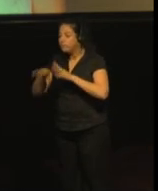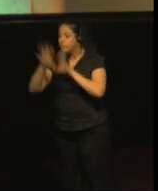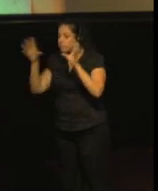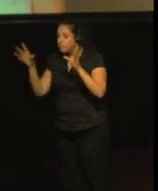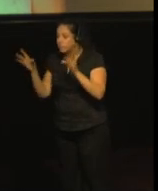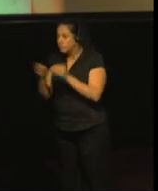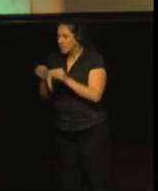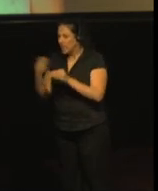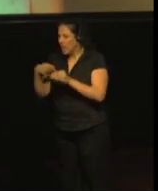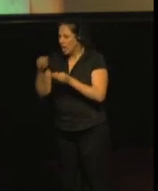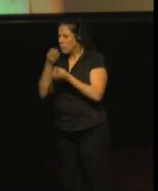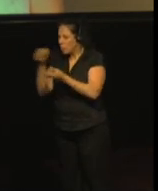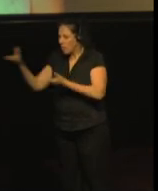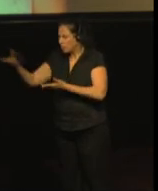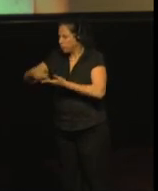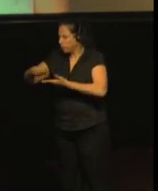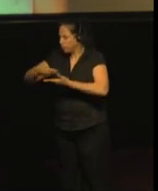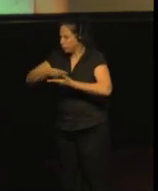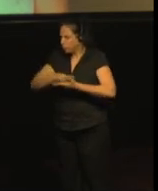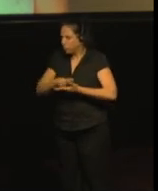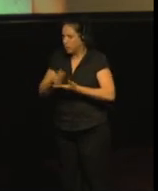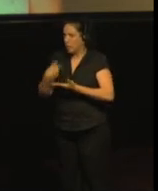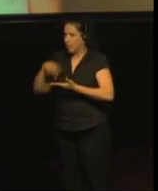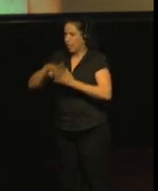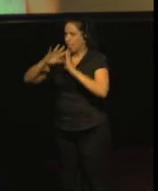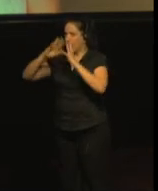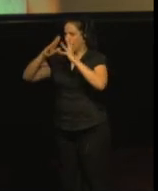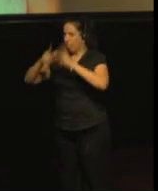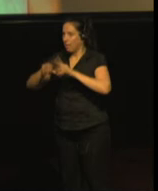de datos que recobamos. Como Zoltan ha dicho,